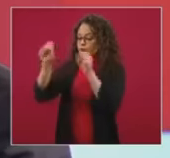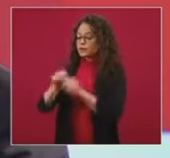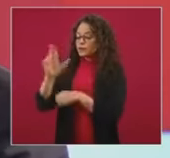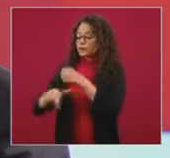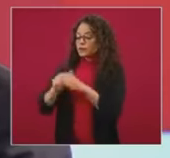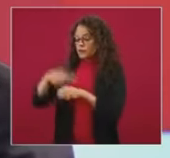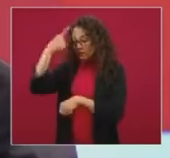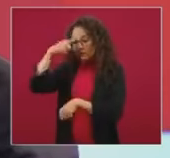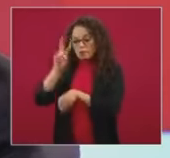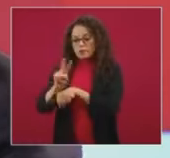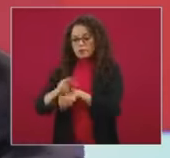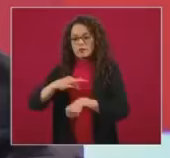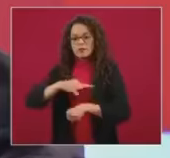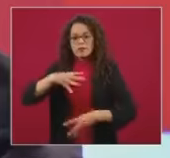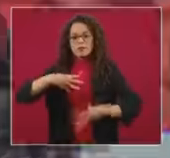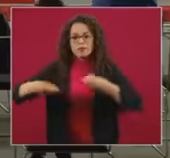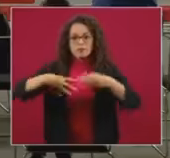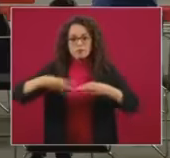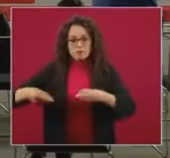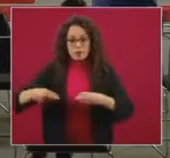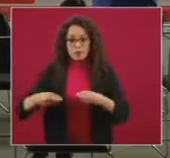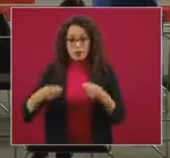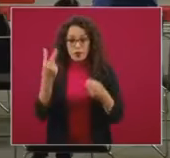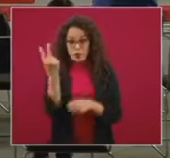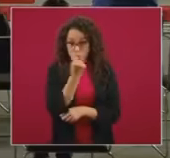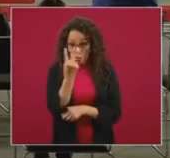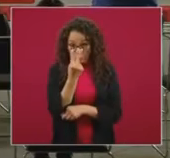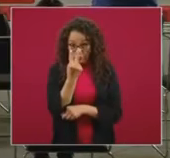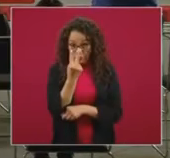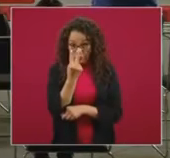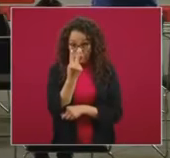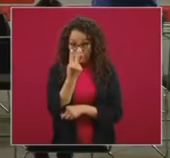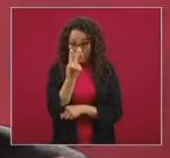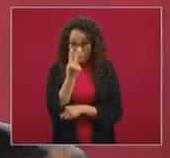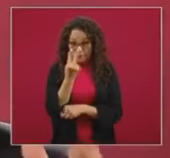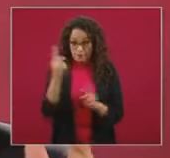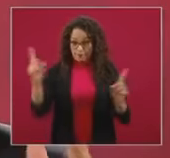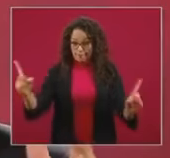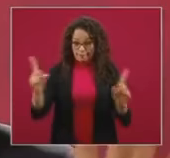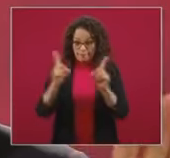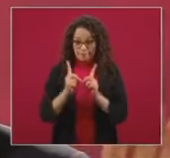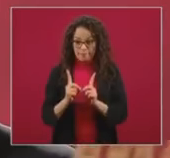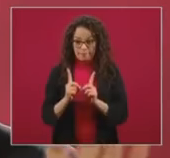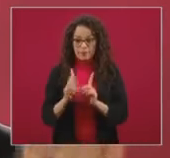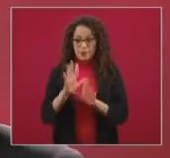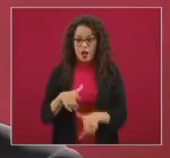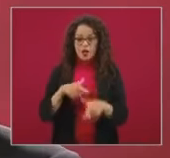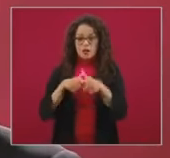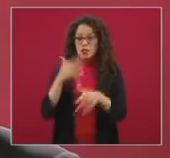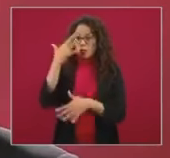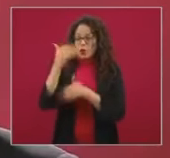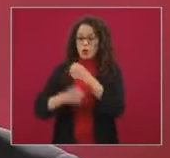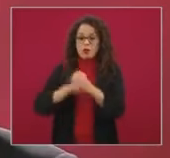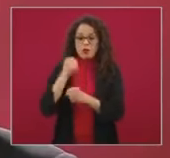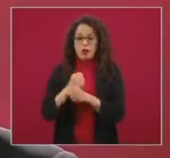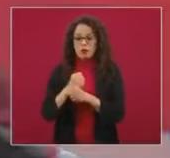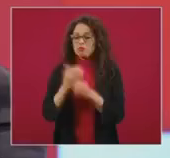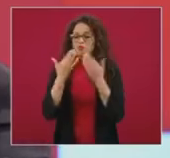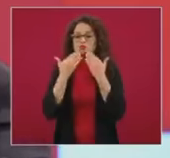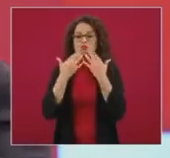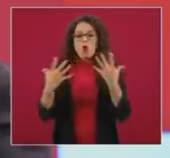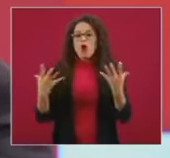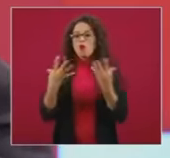Epidemiológica. Y estos dos, por más de cinco décadas, no estaban integrados.